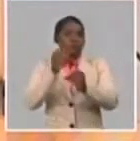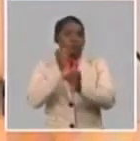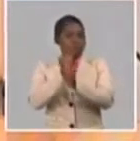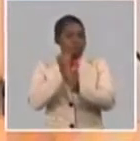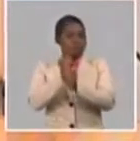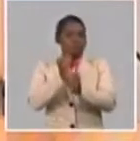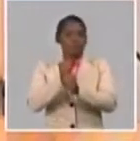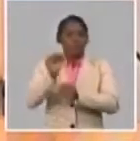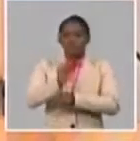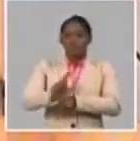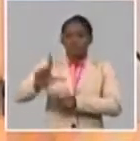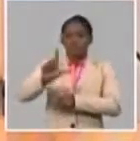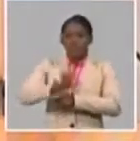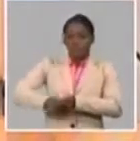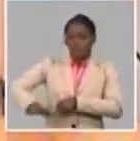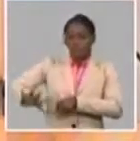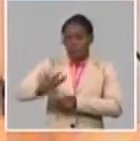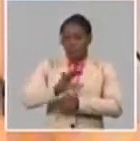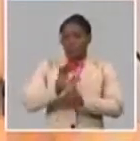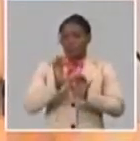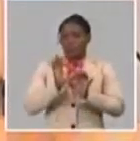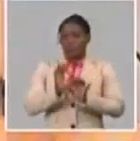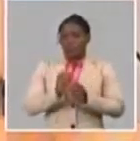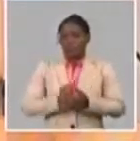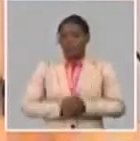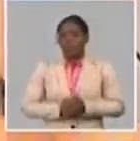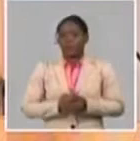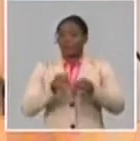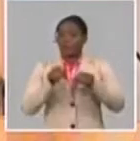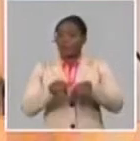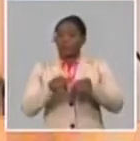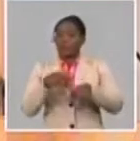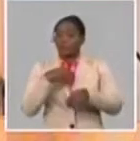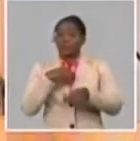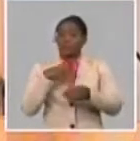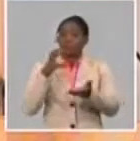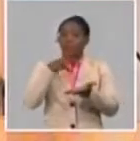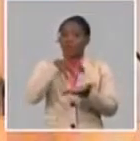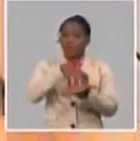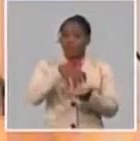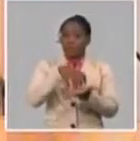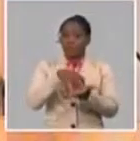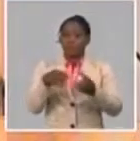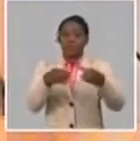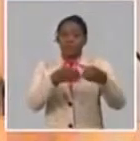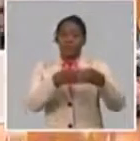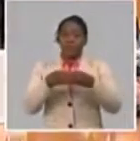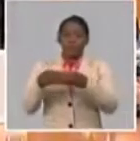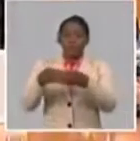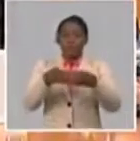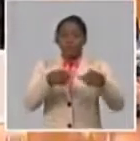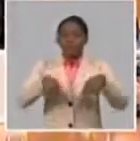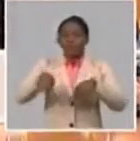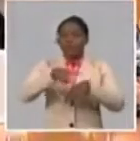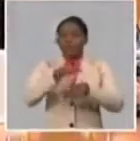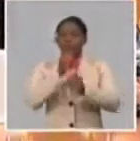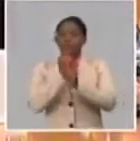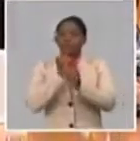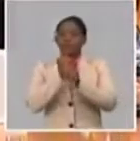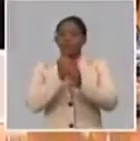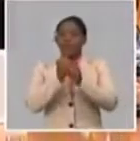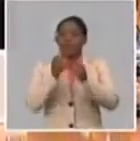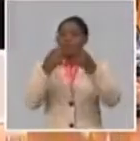sociales, y hoy tenemos grupos de este tipo online en todas las provincias. Hay elementos sociales, pero la fuerza de la palabra es más que